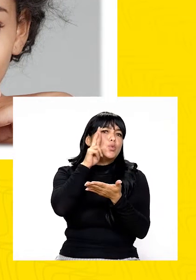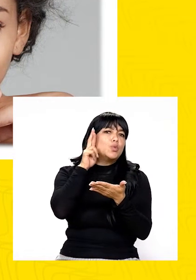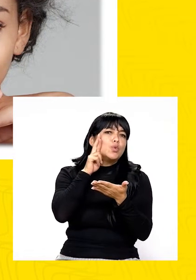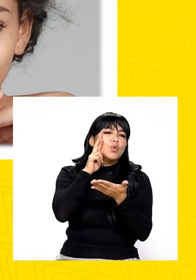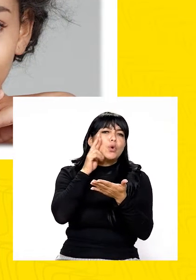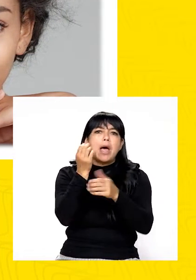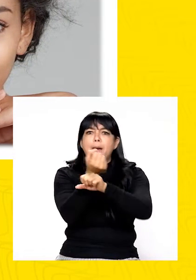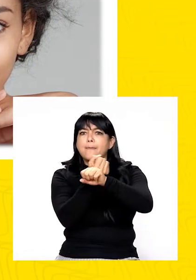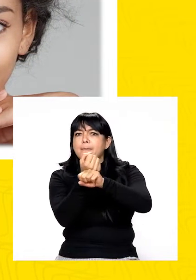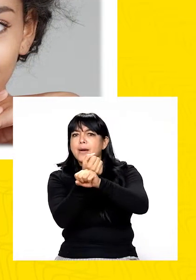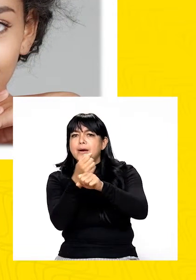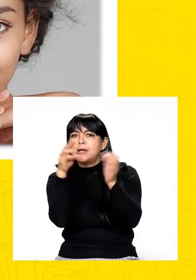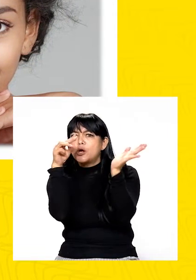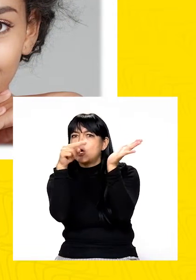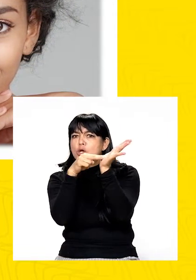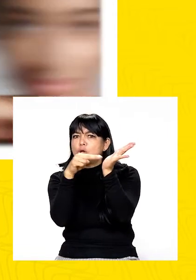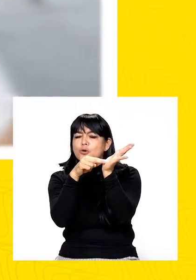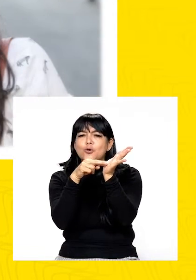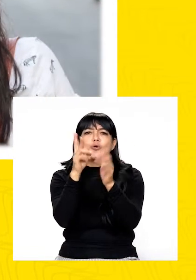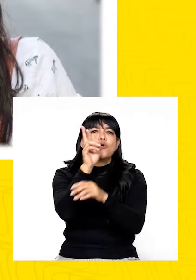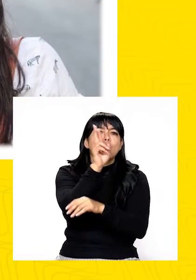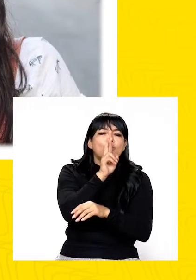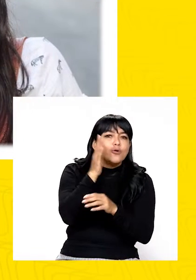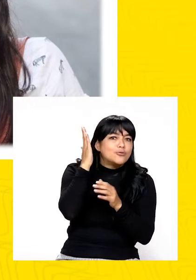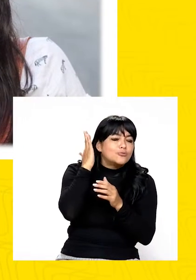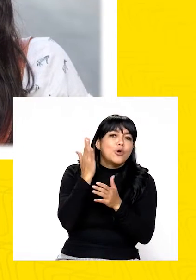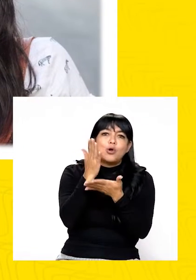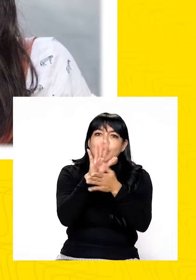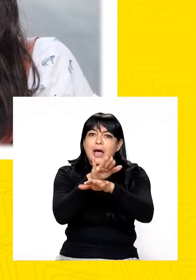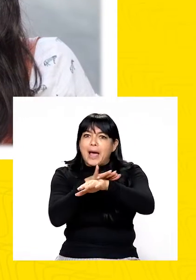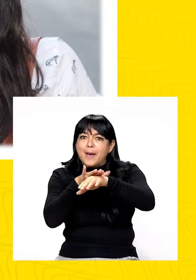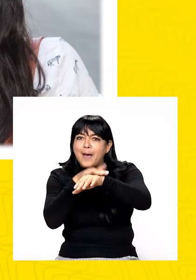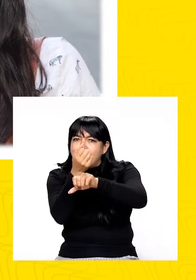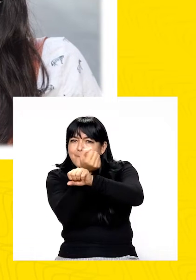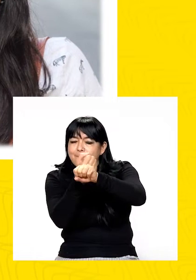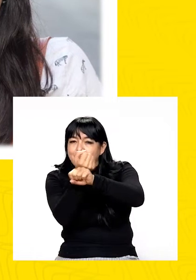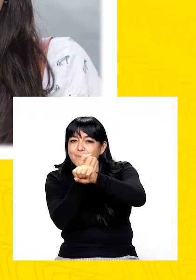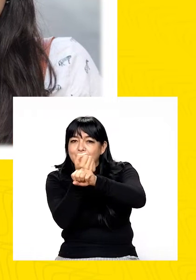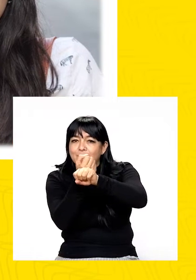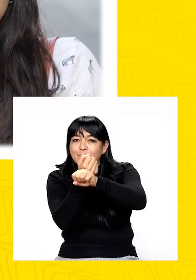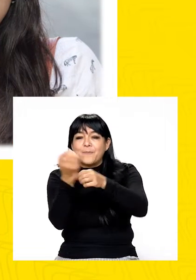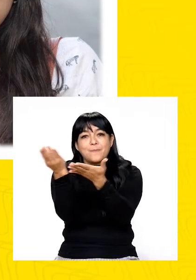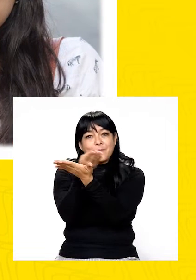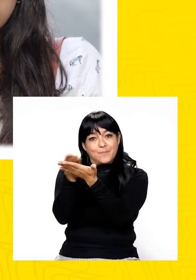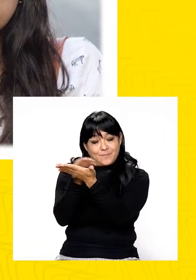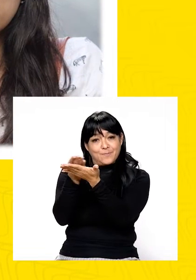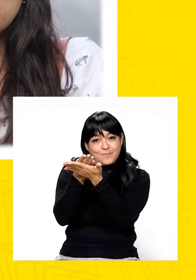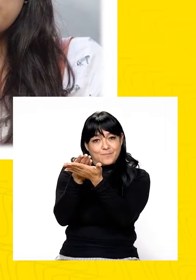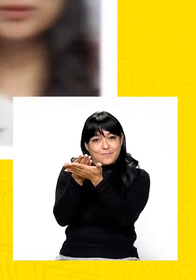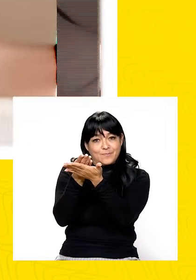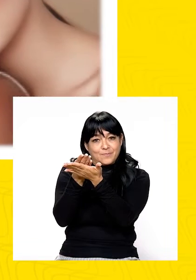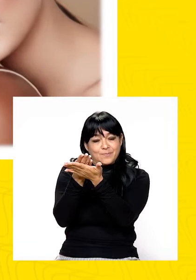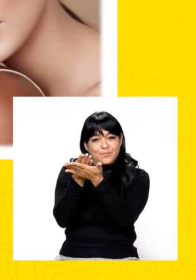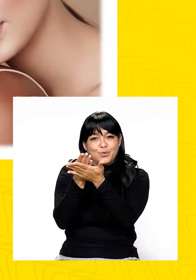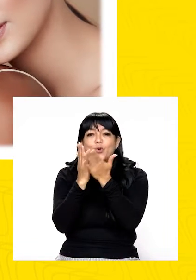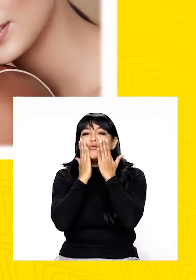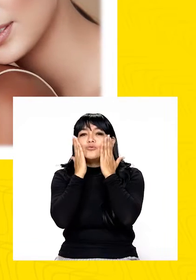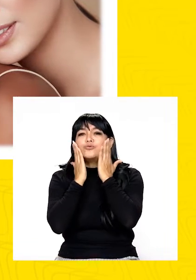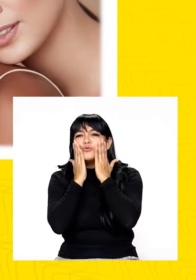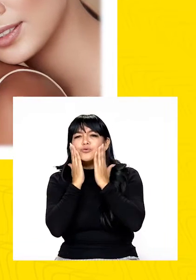pálida, rosada, albino, moreno, pelirrojo, ceniza, amarillento,